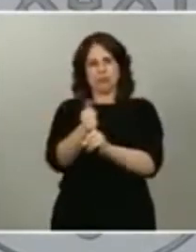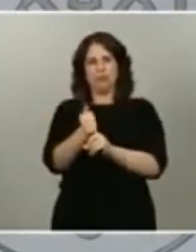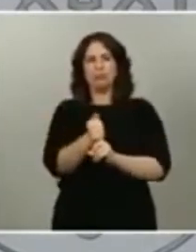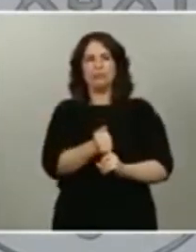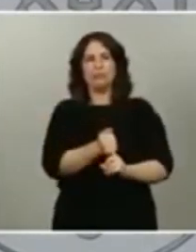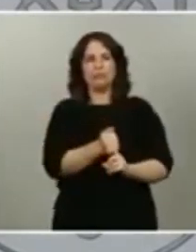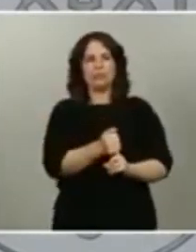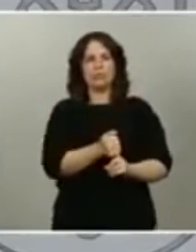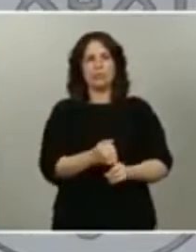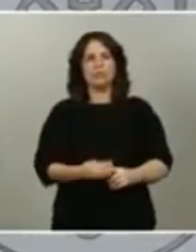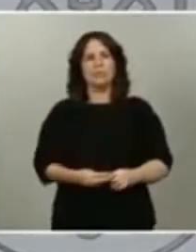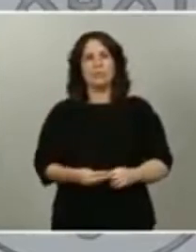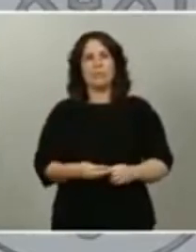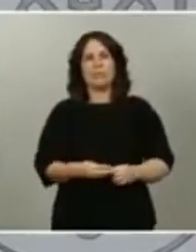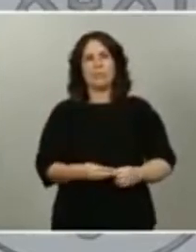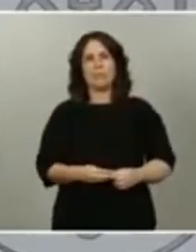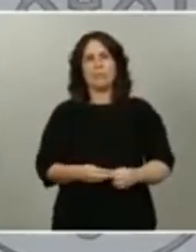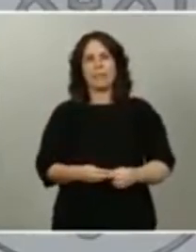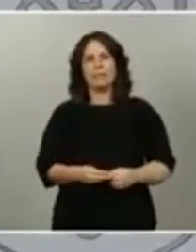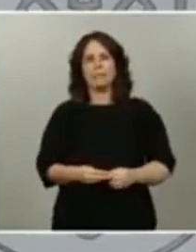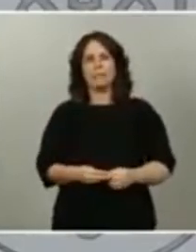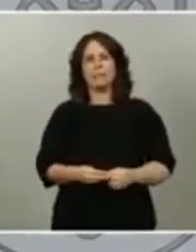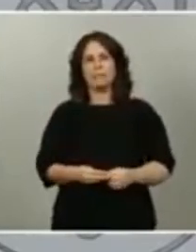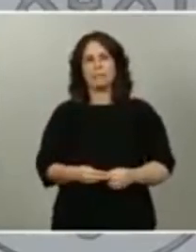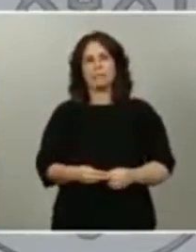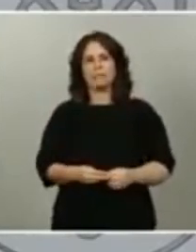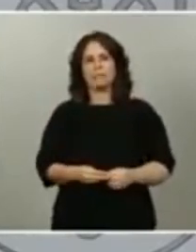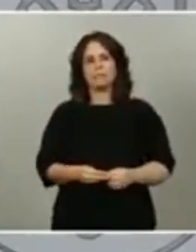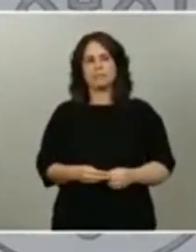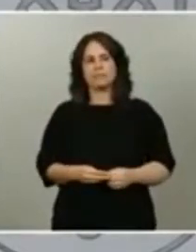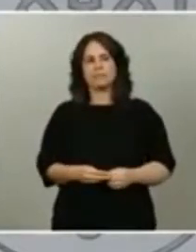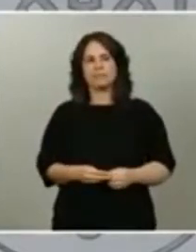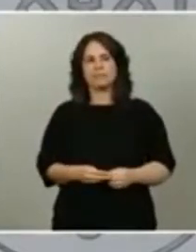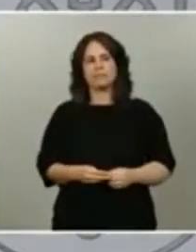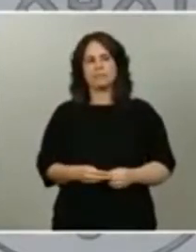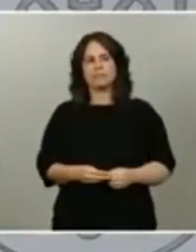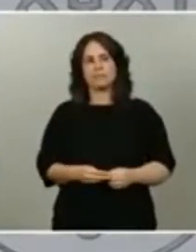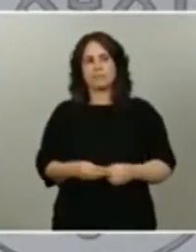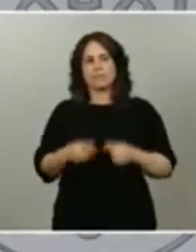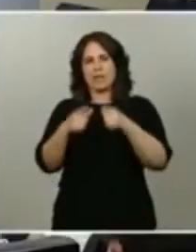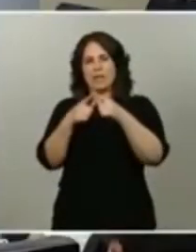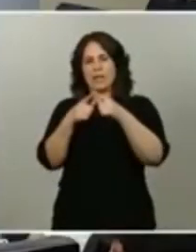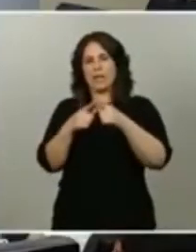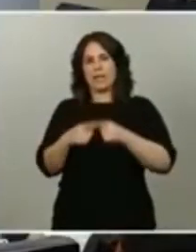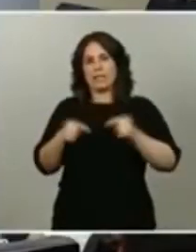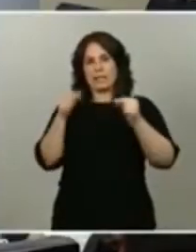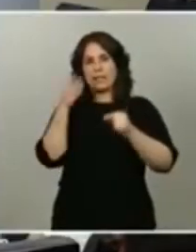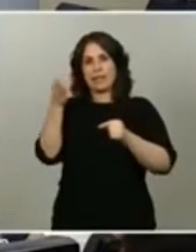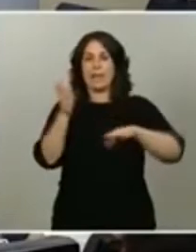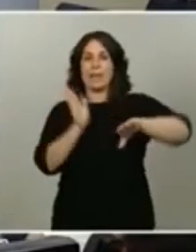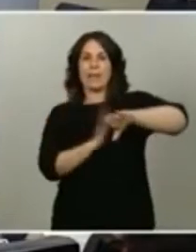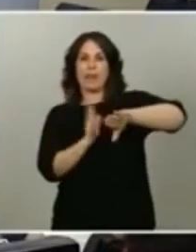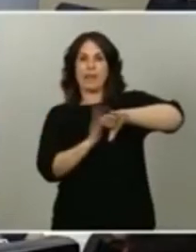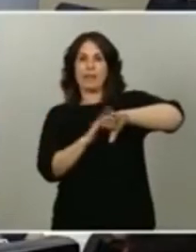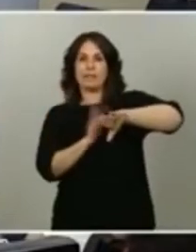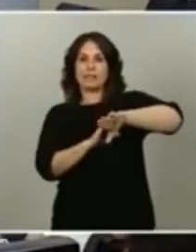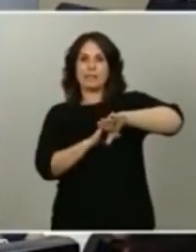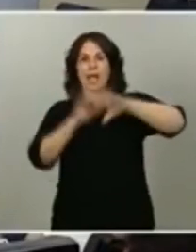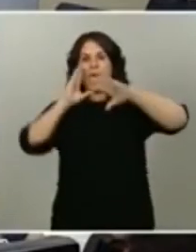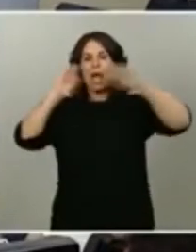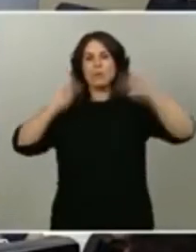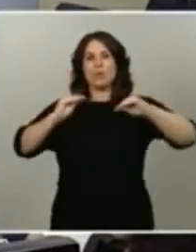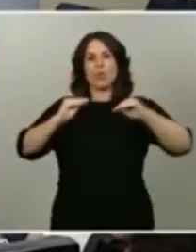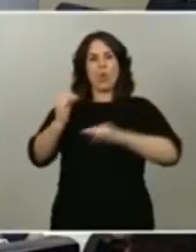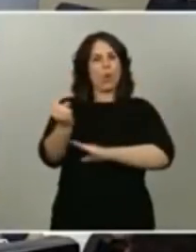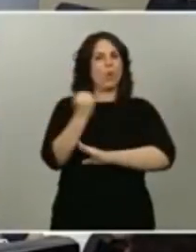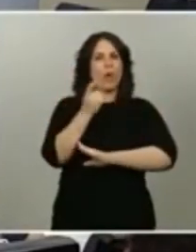que una formación de izquierda como se declara y como es Esquerra Republicana de Cataluña no apoyara unas cuentas públicas no apoyara